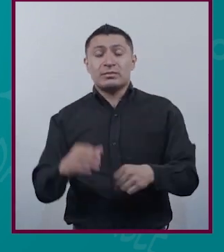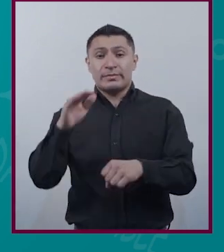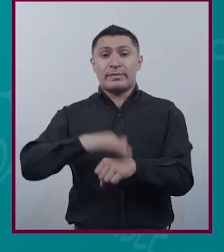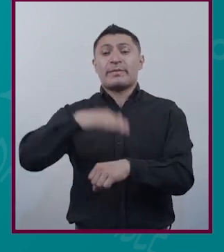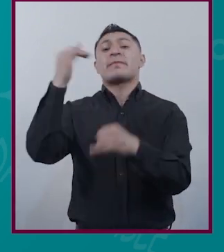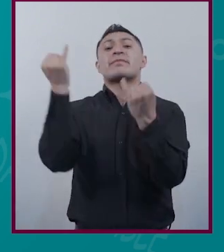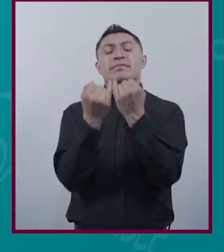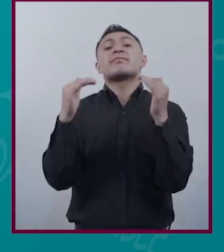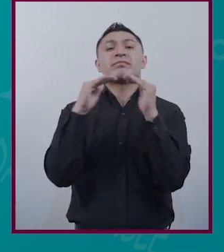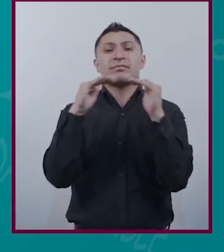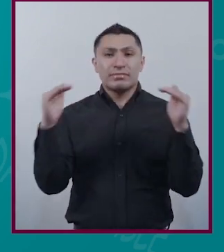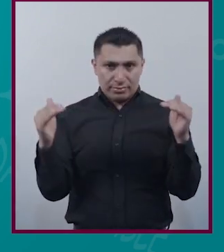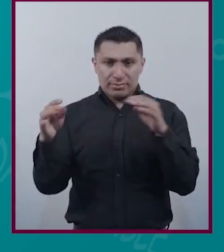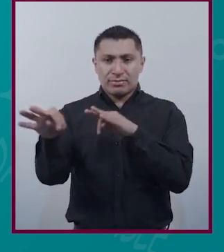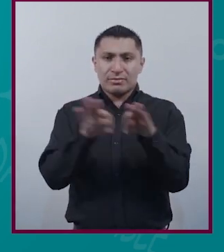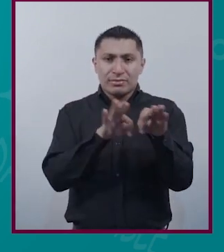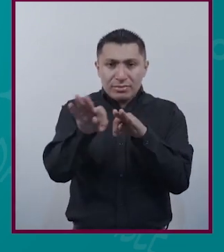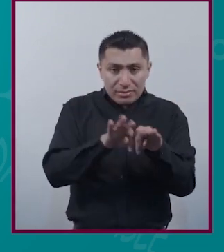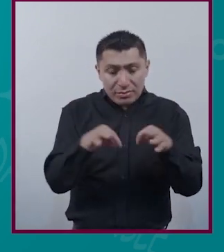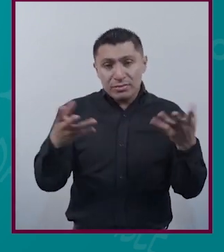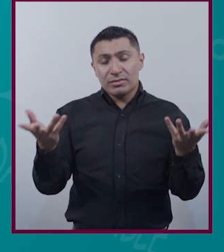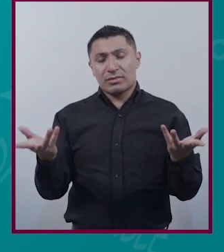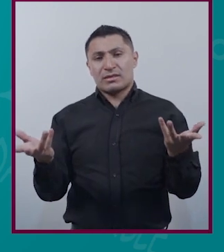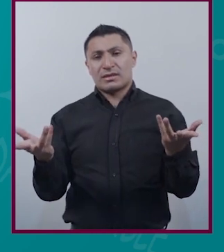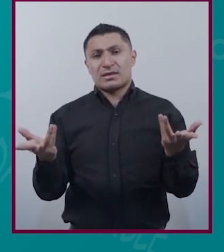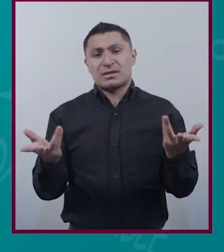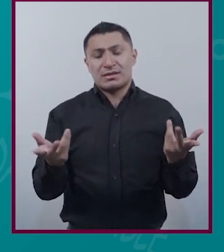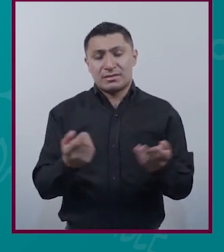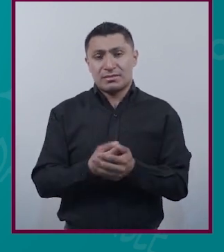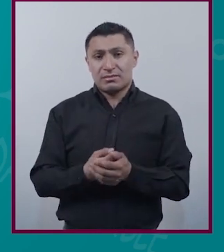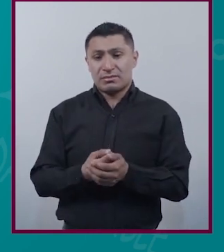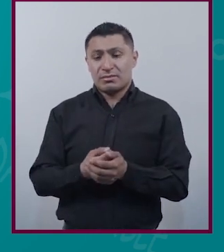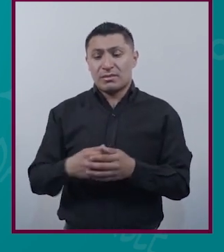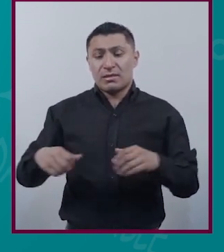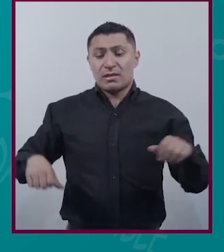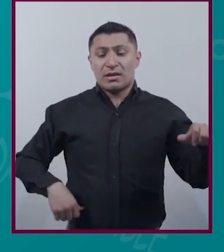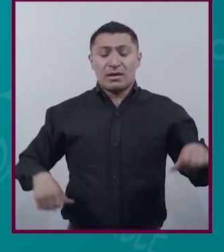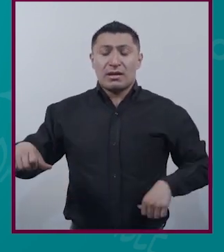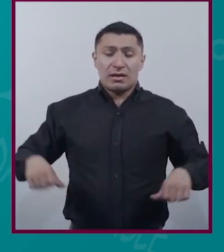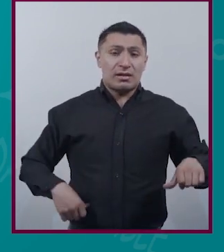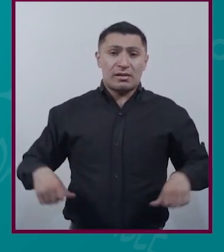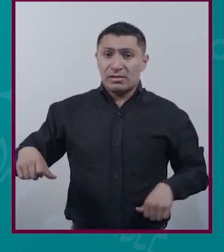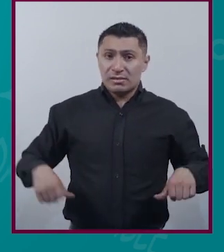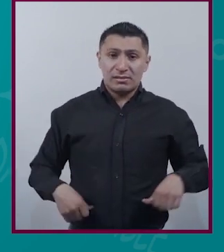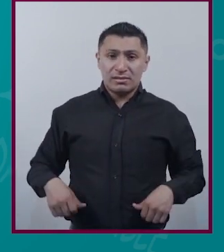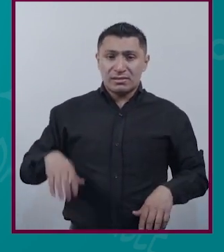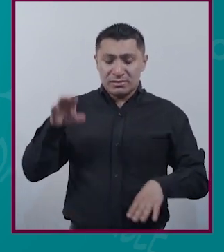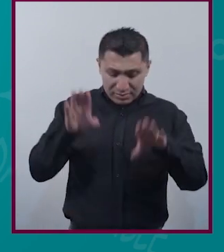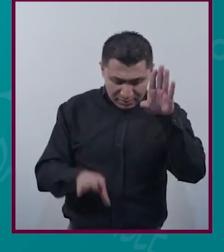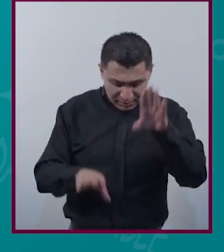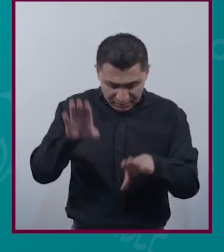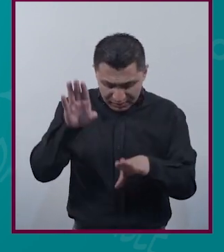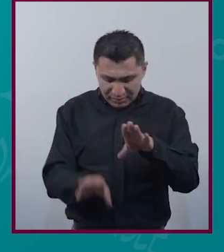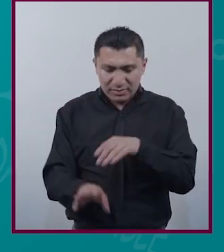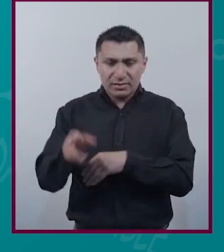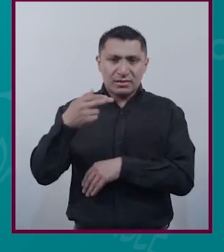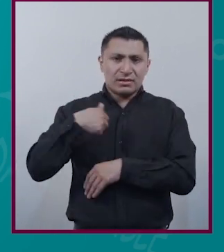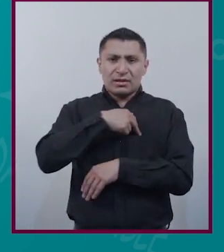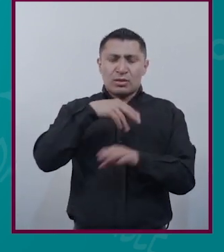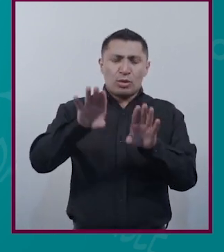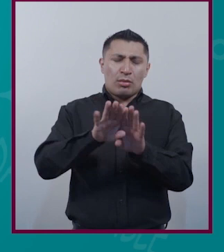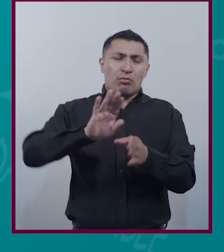más igualdad en trabajos, en actividades Que muchas veces nos